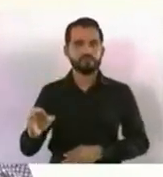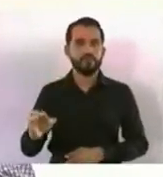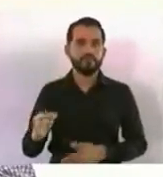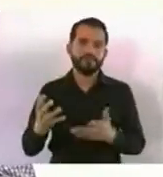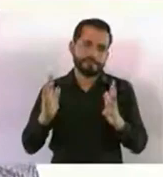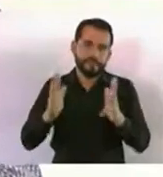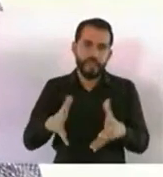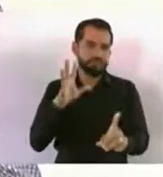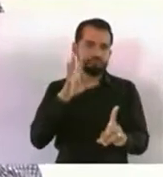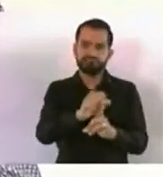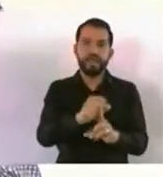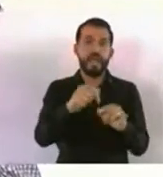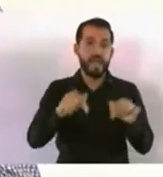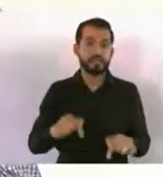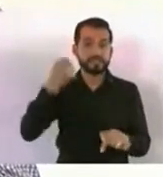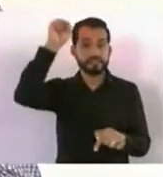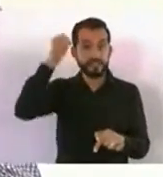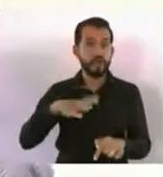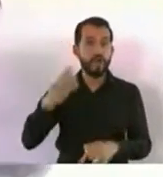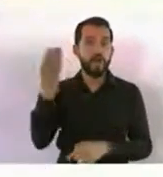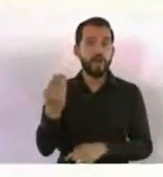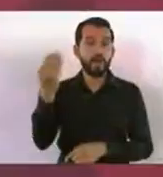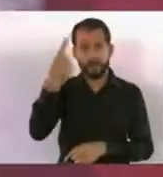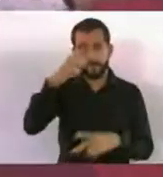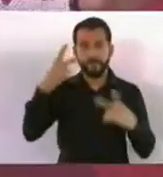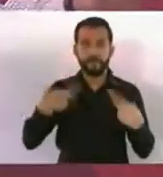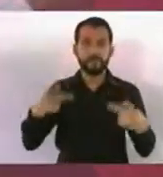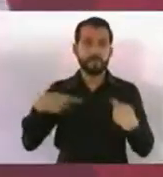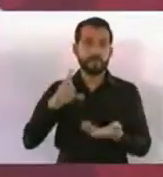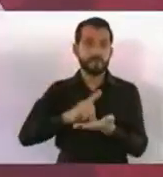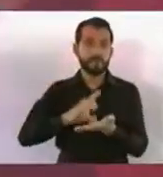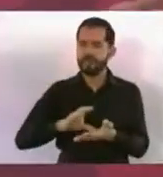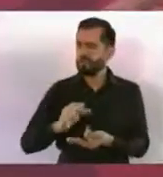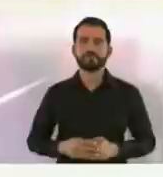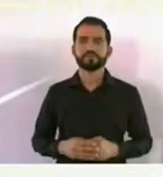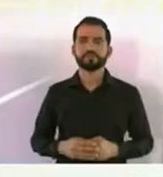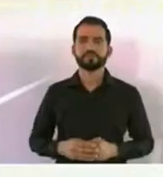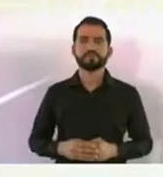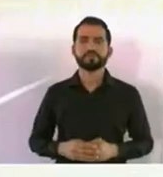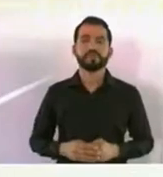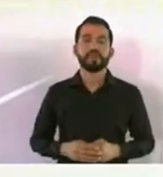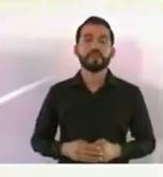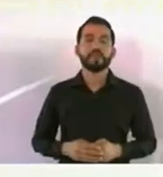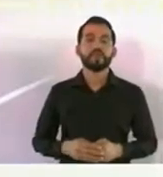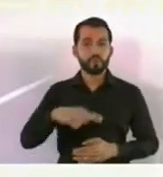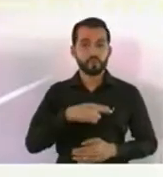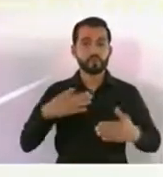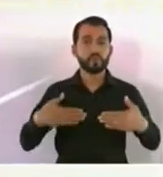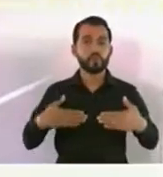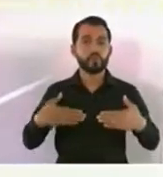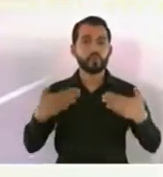Sinaloa la pensión para personas con discapacidad es universal, es para todos. Solo confiamos